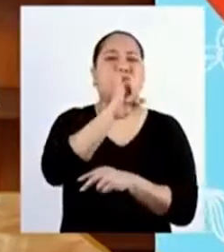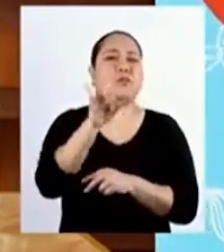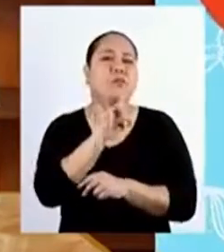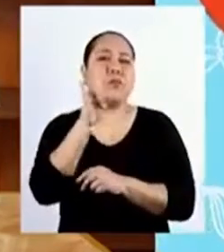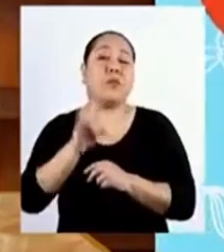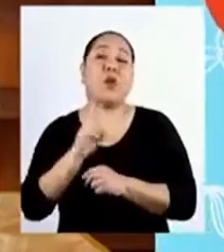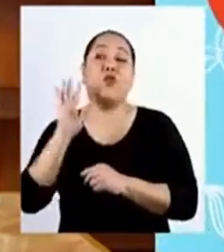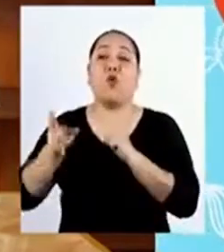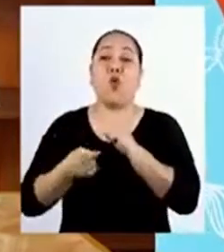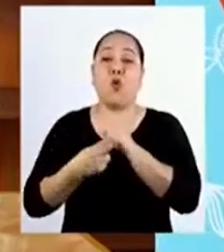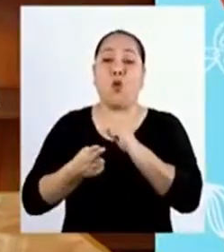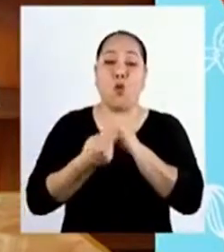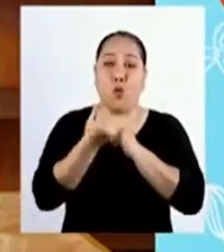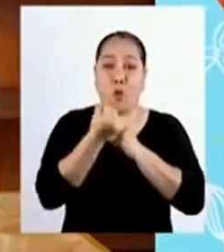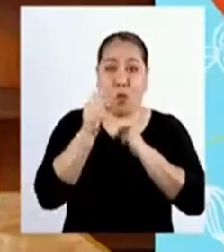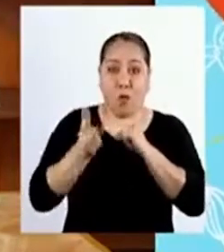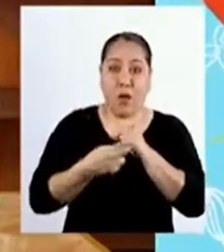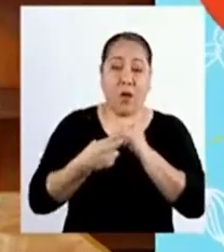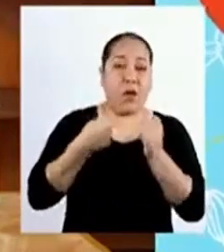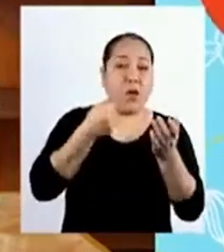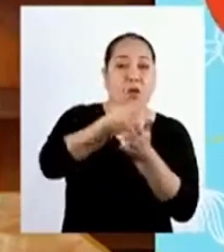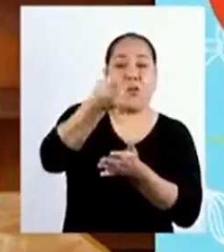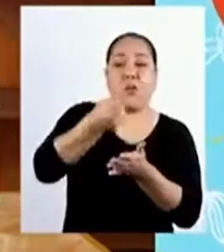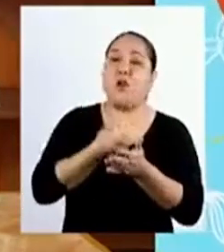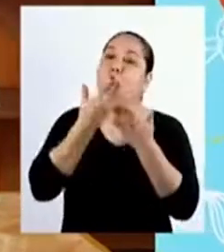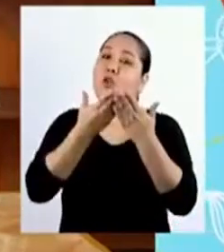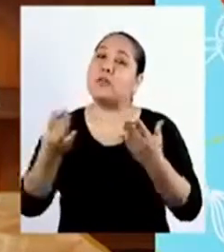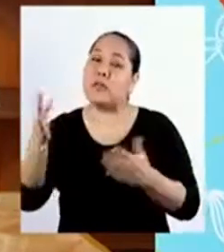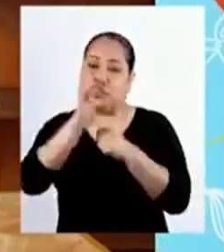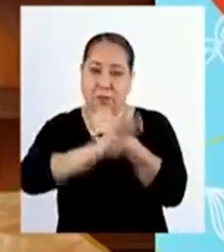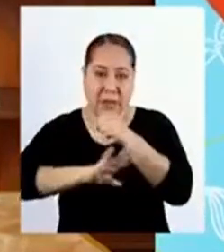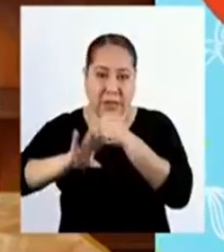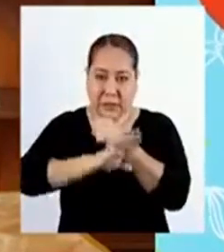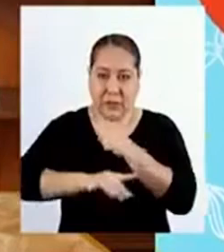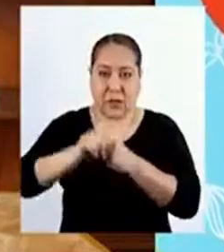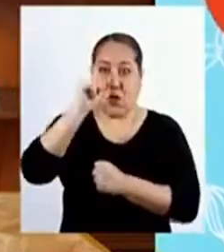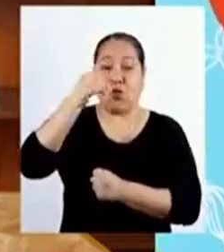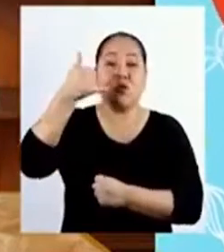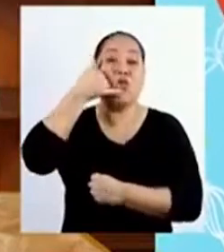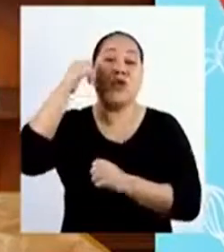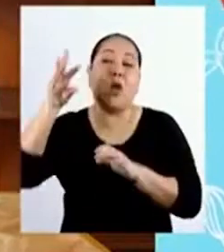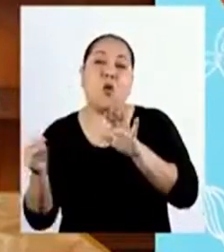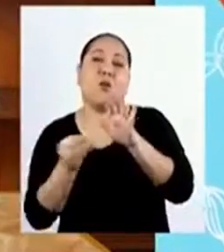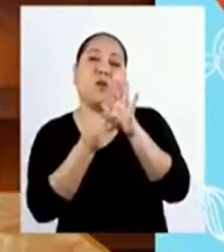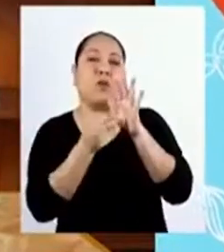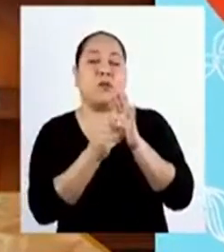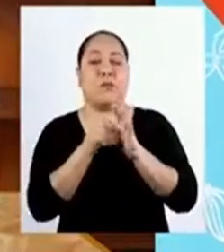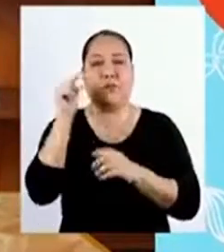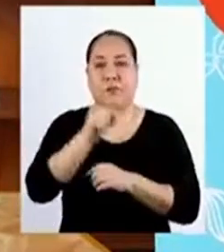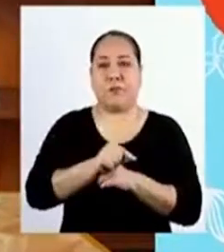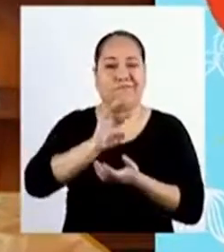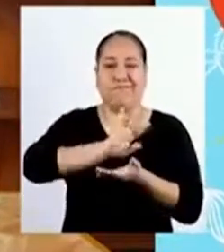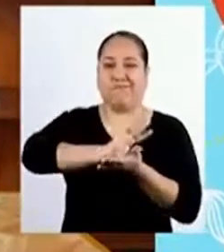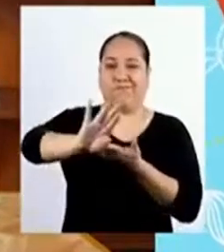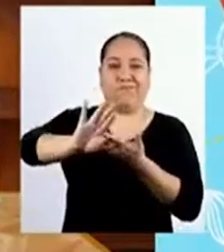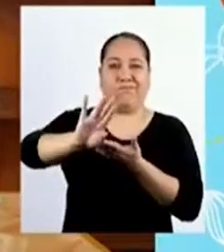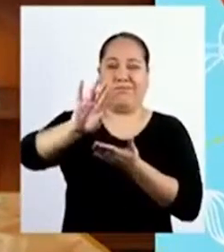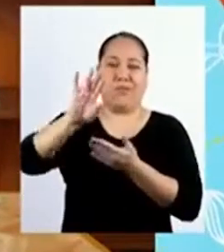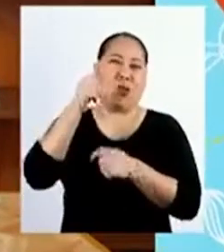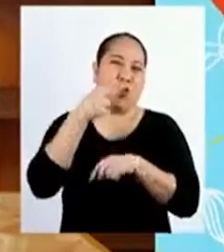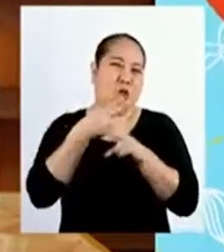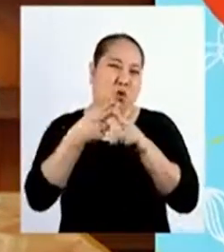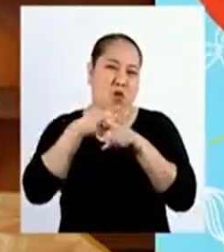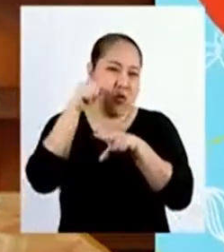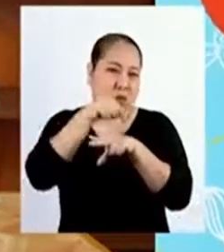utilizar sus ahorros En la adquisición de productos básicos Y un celular adicional Renunciaron al menos